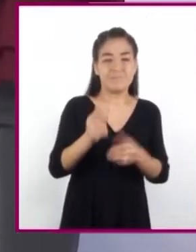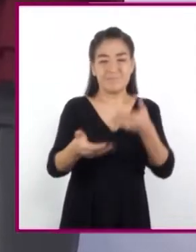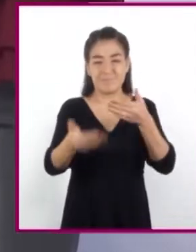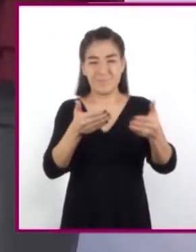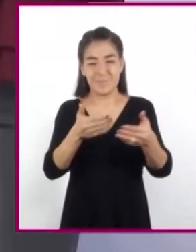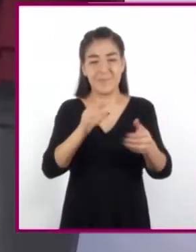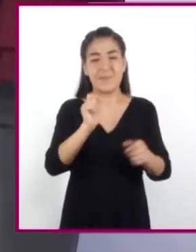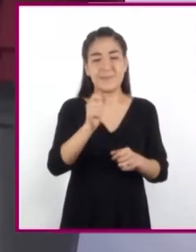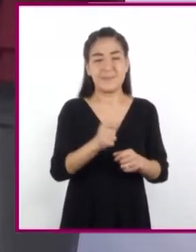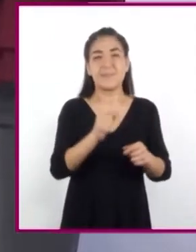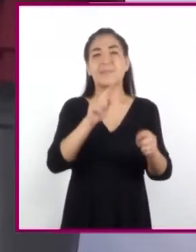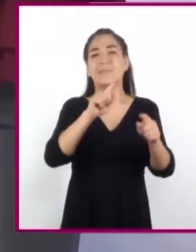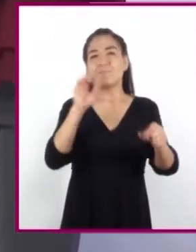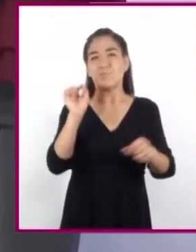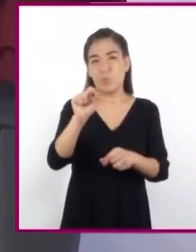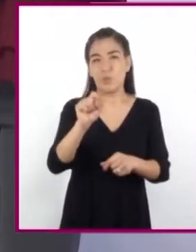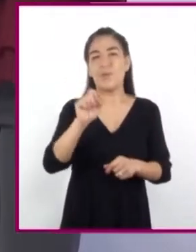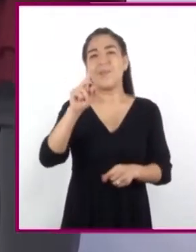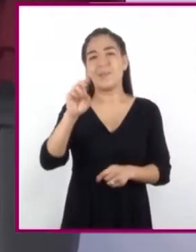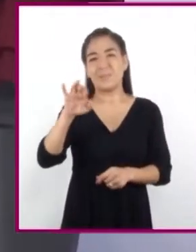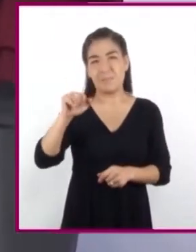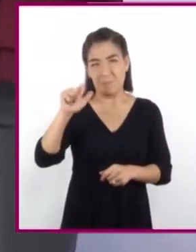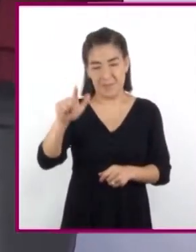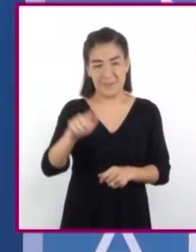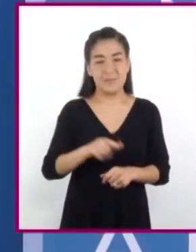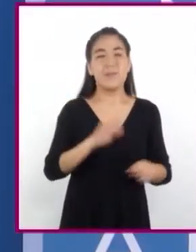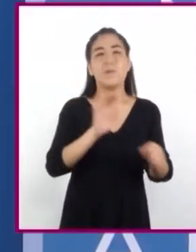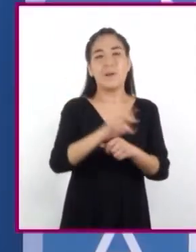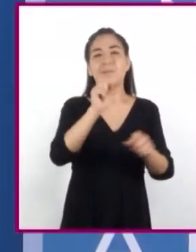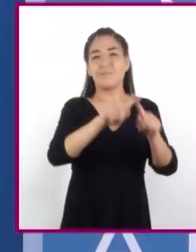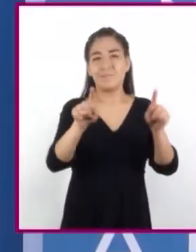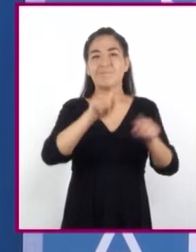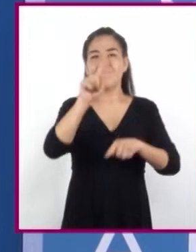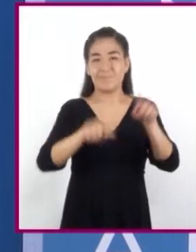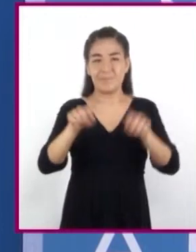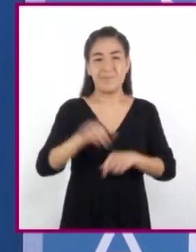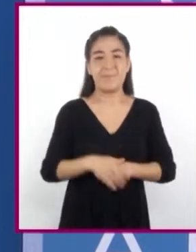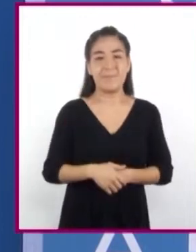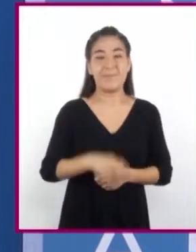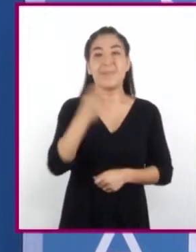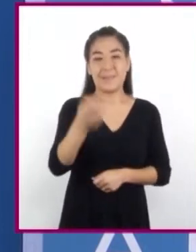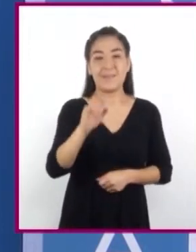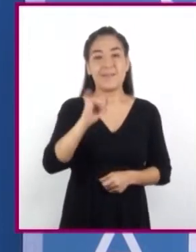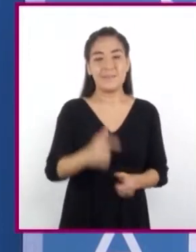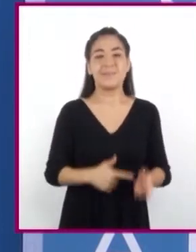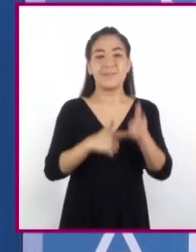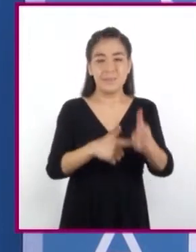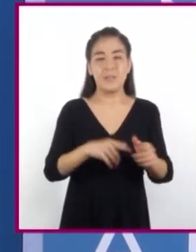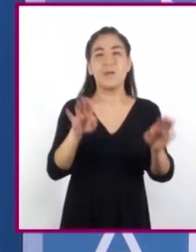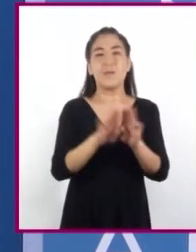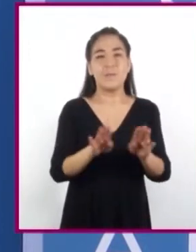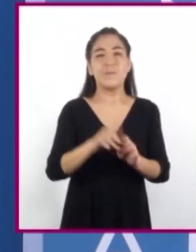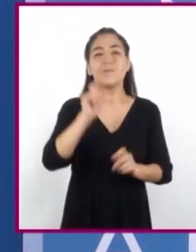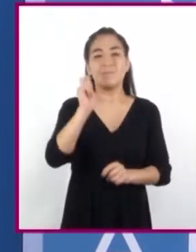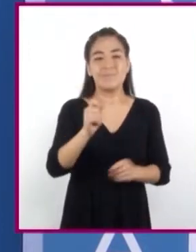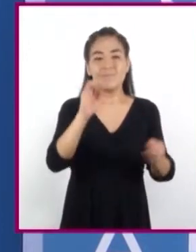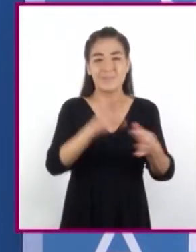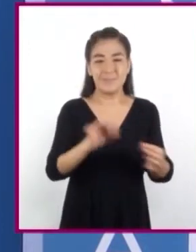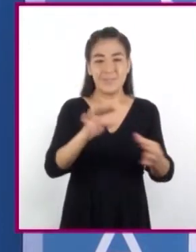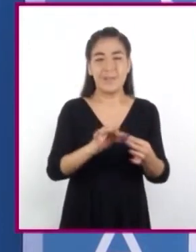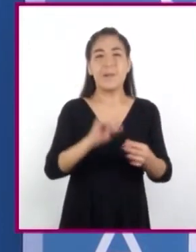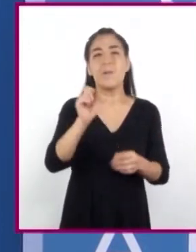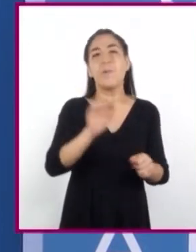constante decimal, así como tablas de variación. En efecto, seguiremos confirmando a través del